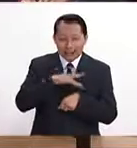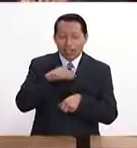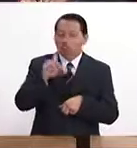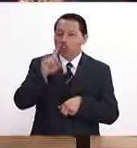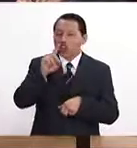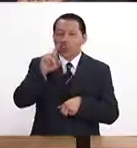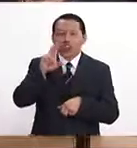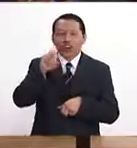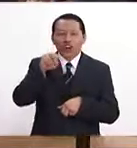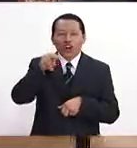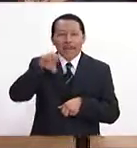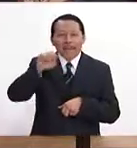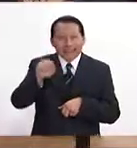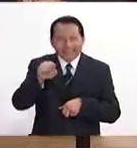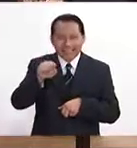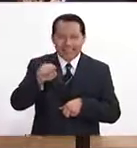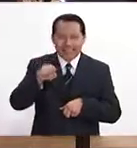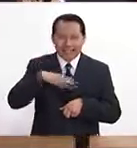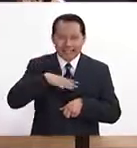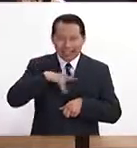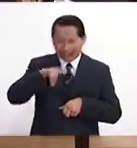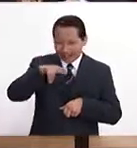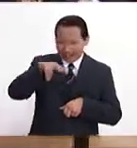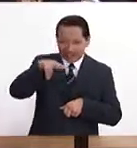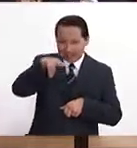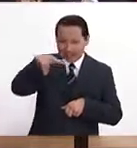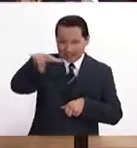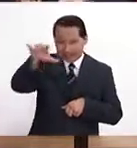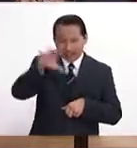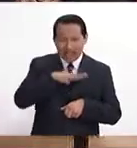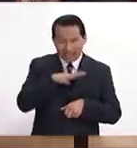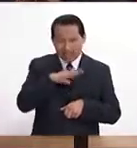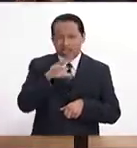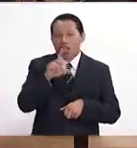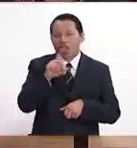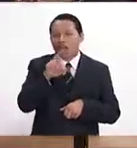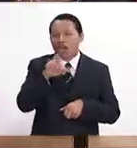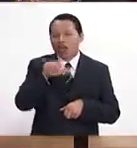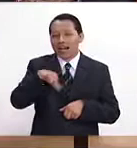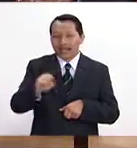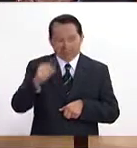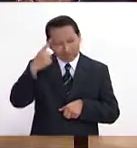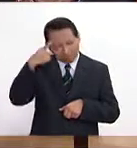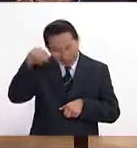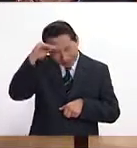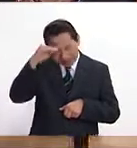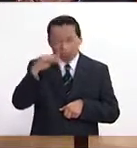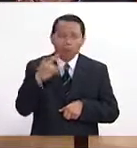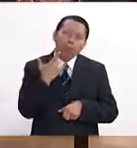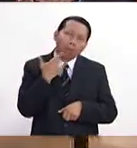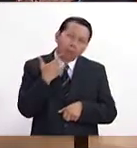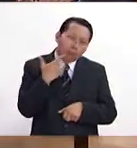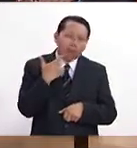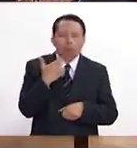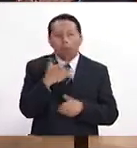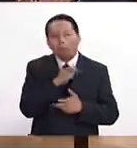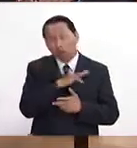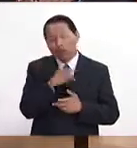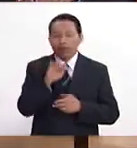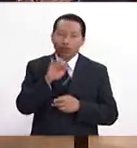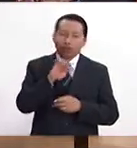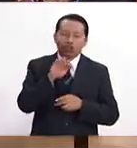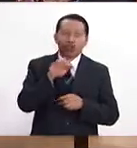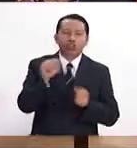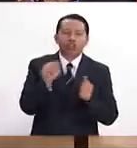nos imaginamos el uso de los drones para cuestiones recreativas como puede ser filmar